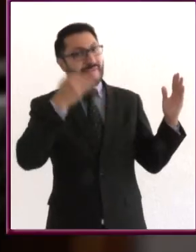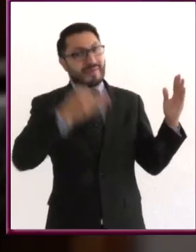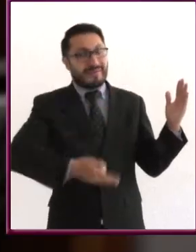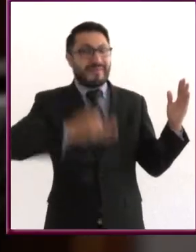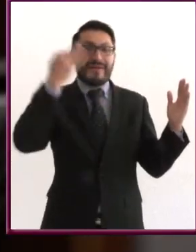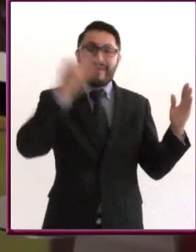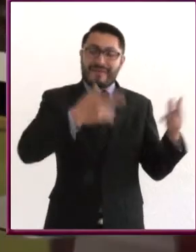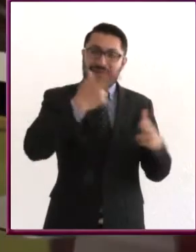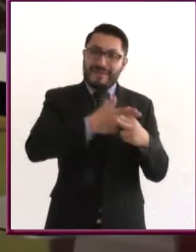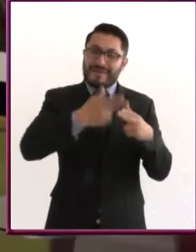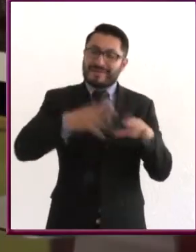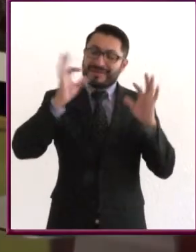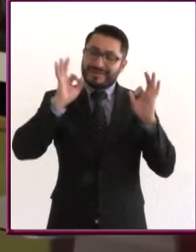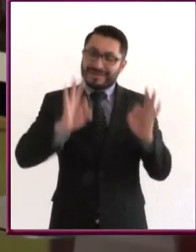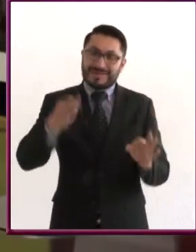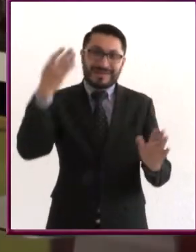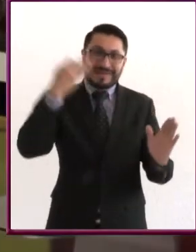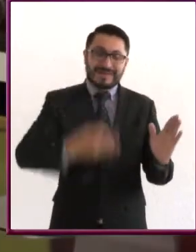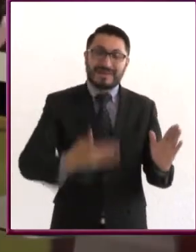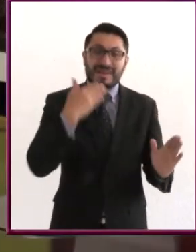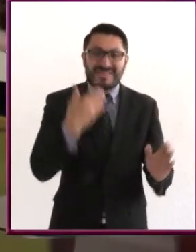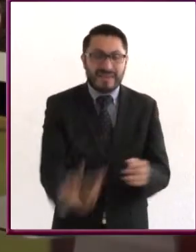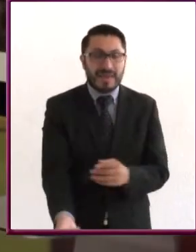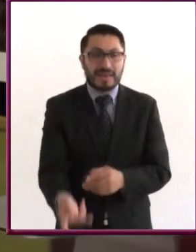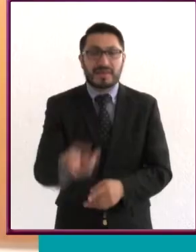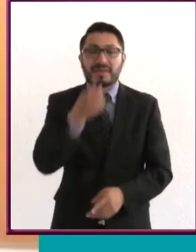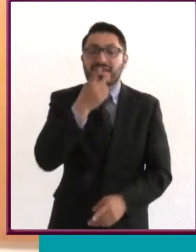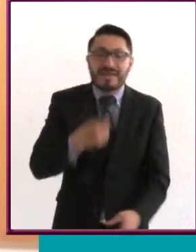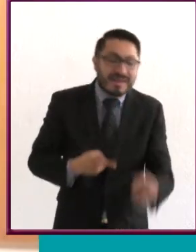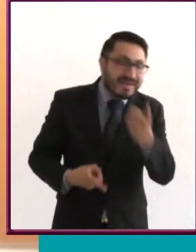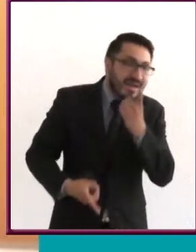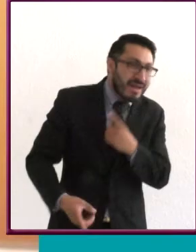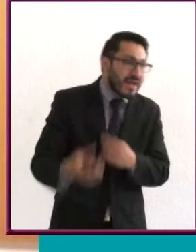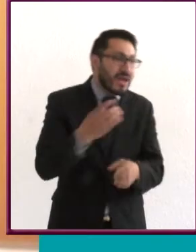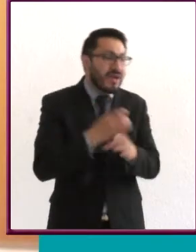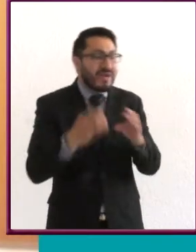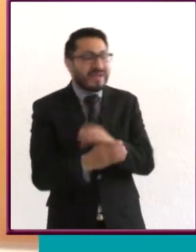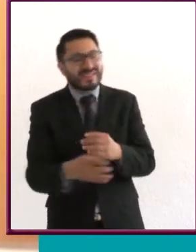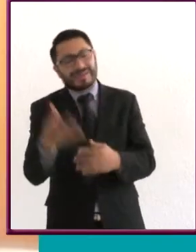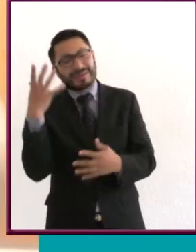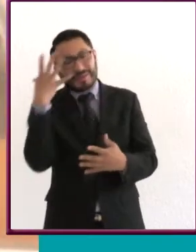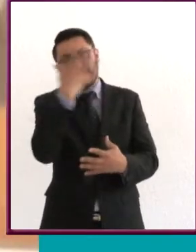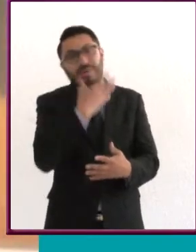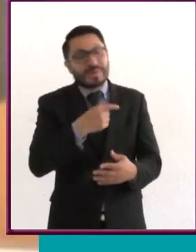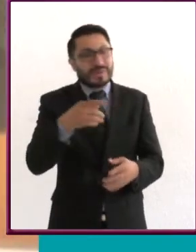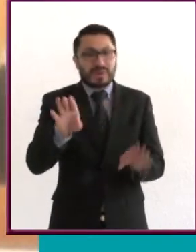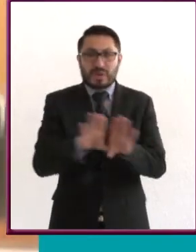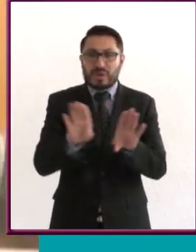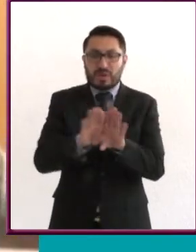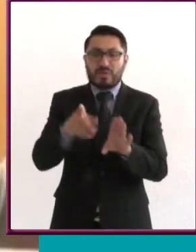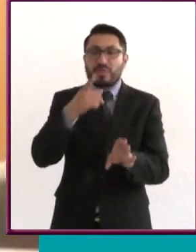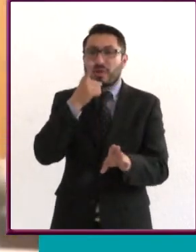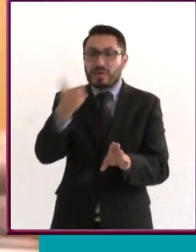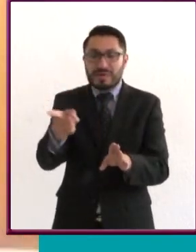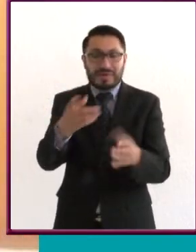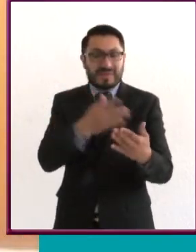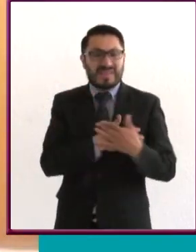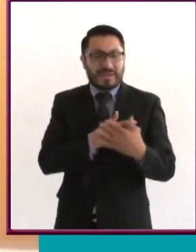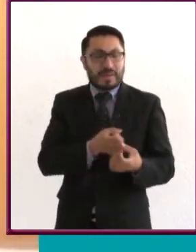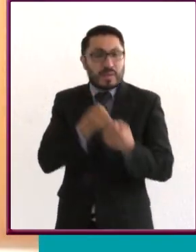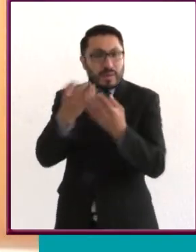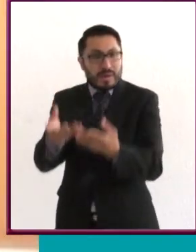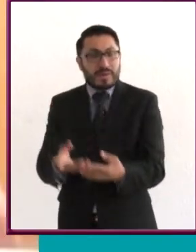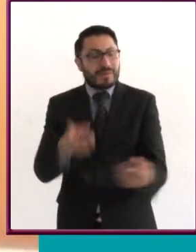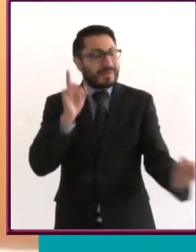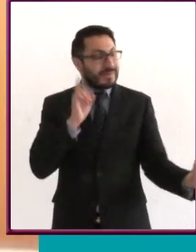Háblense bonito, díganse lo que le dirían a la persona a la que más ama. Así como se van a ligar y quieren